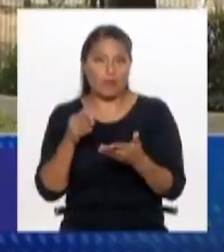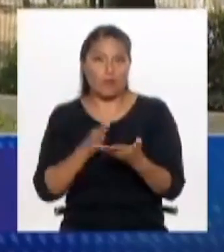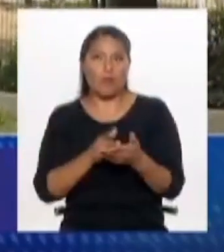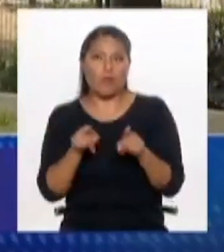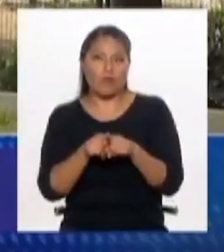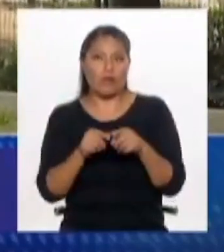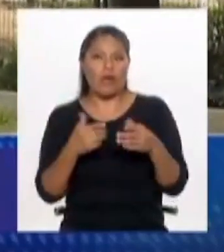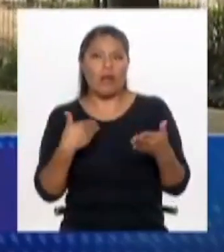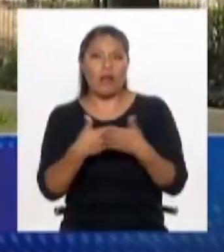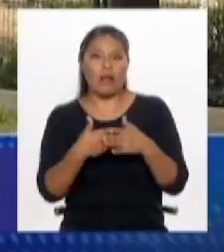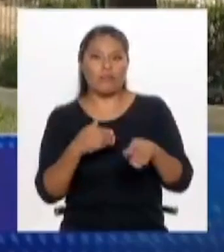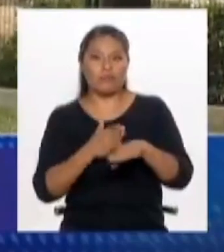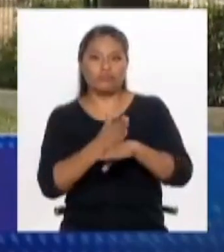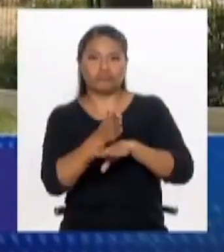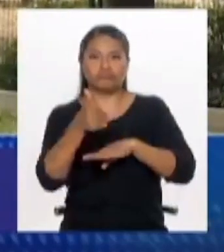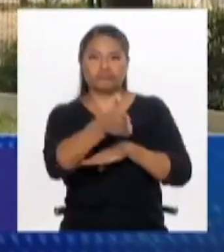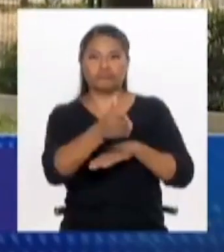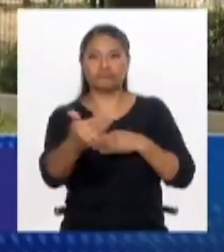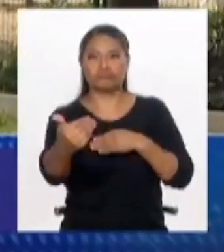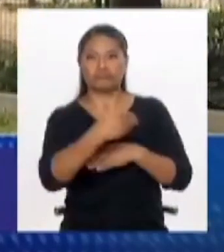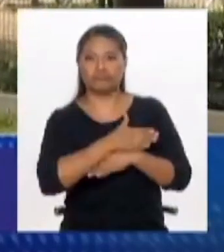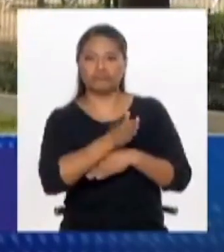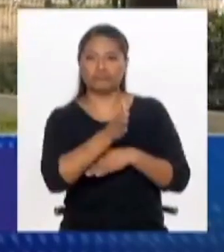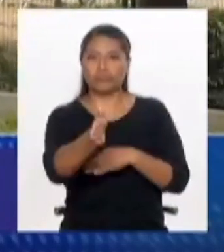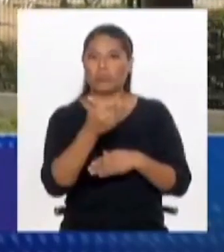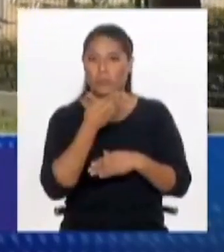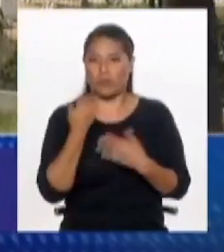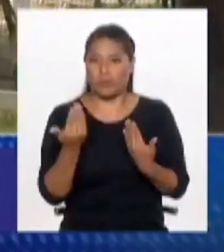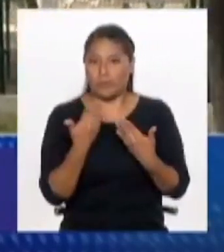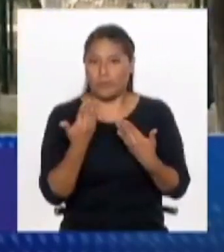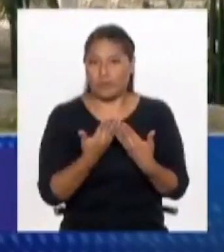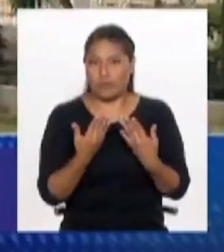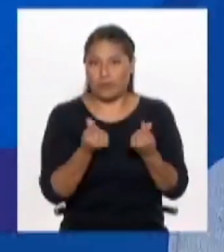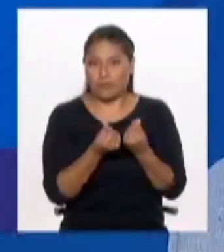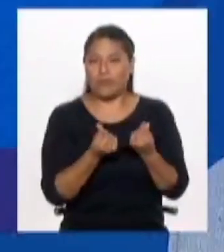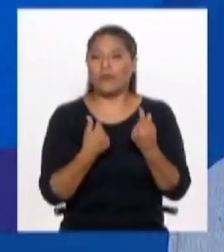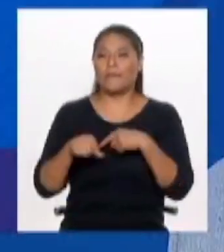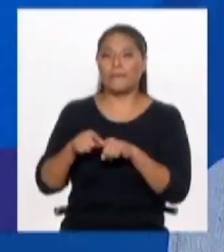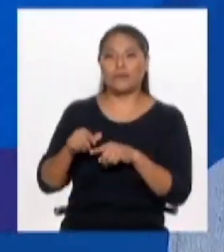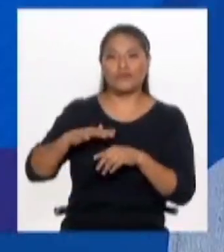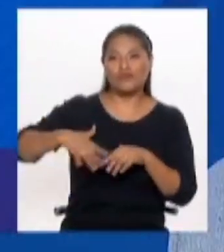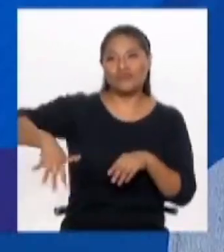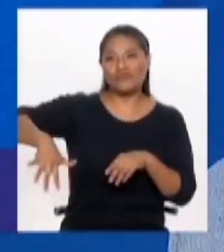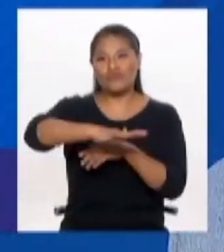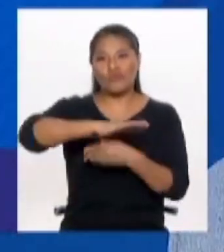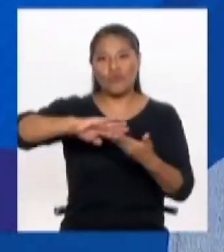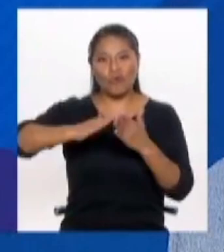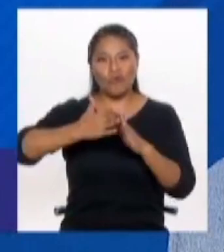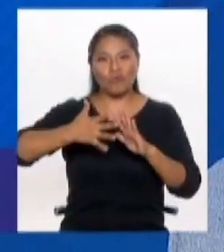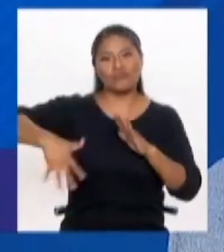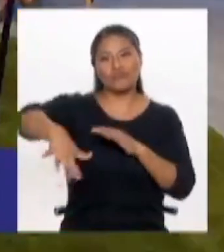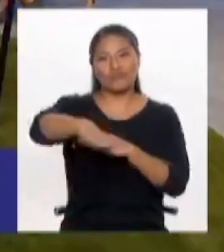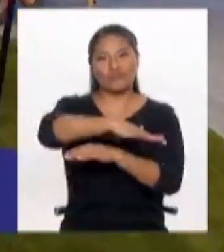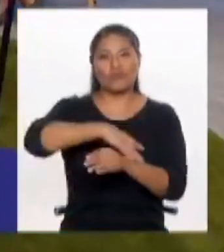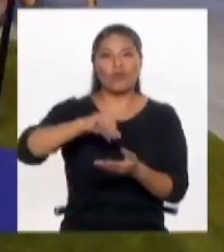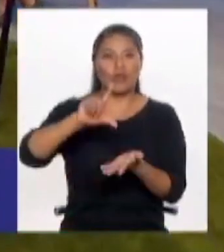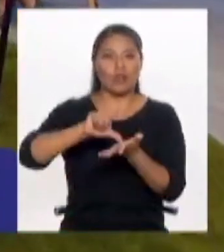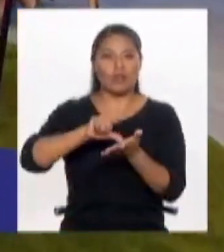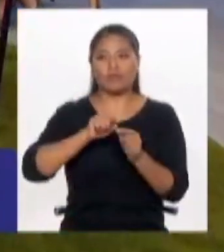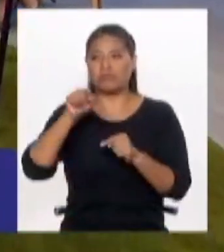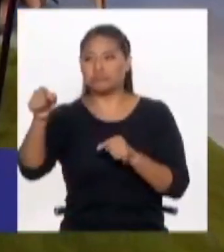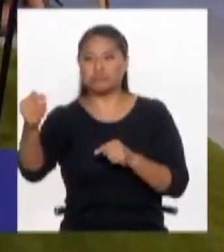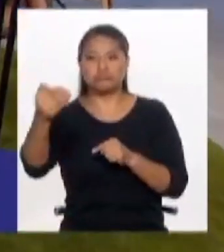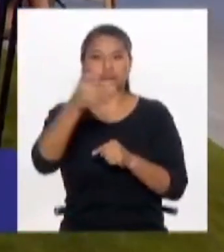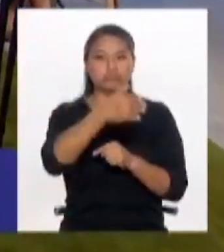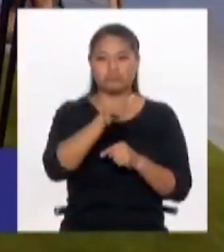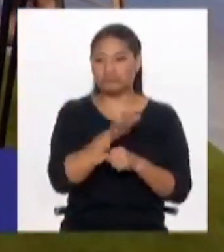de mentira para que... O sea, no tiene sentido. Yo creo que la ciudad es una sola y todos deberíamos poder interactuar por todos lados. Por ejemplo, en